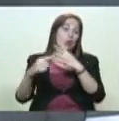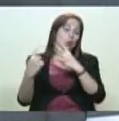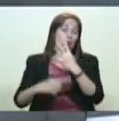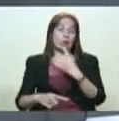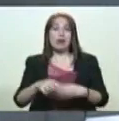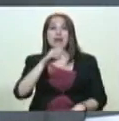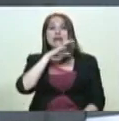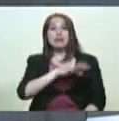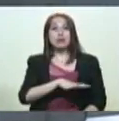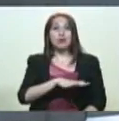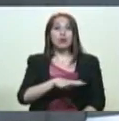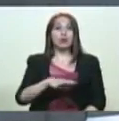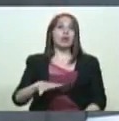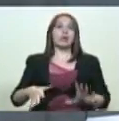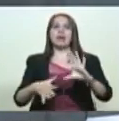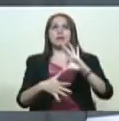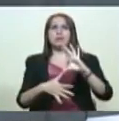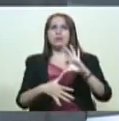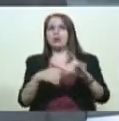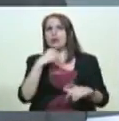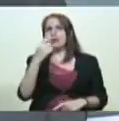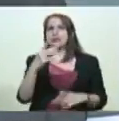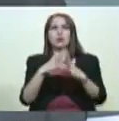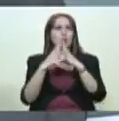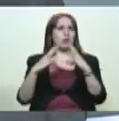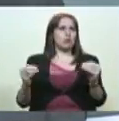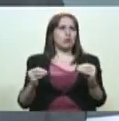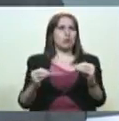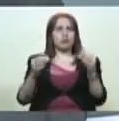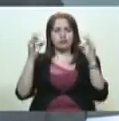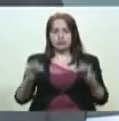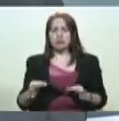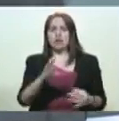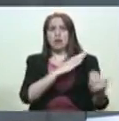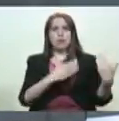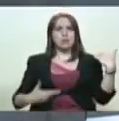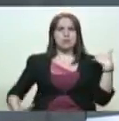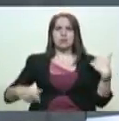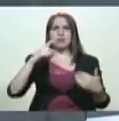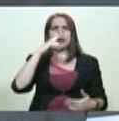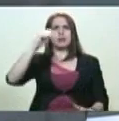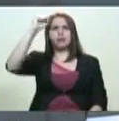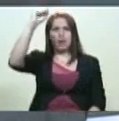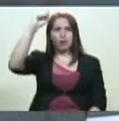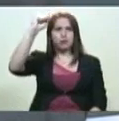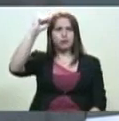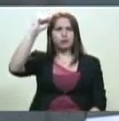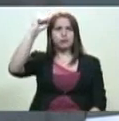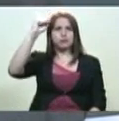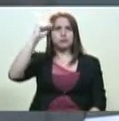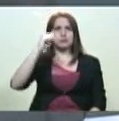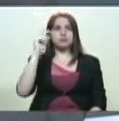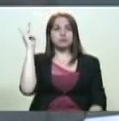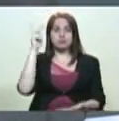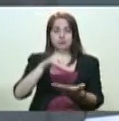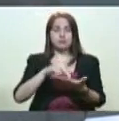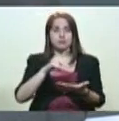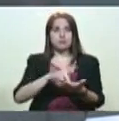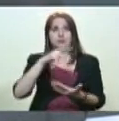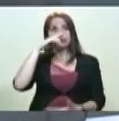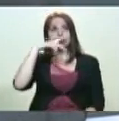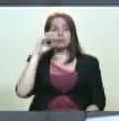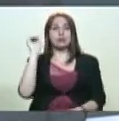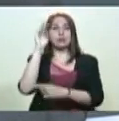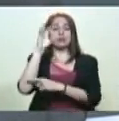historia del continente. Lo ha dicho con todas sus señas nuestro presidente Nicolás Maduro en su intervención histórica ante la